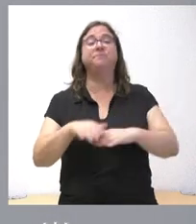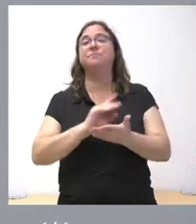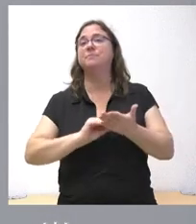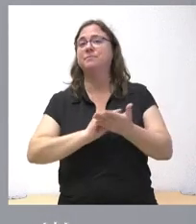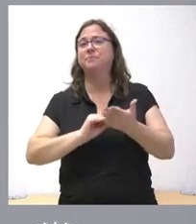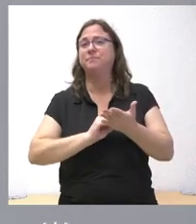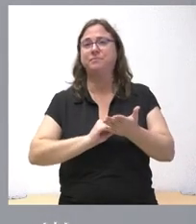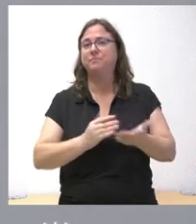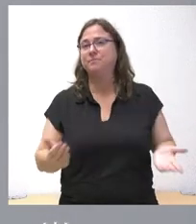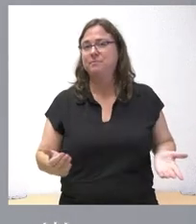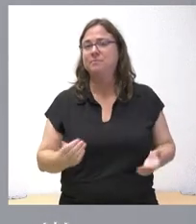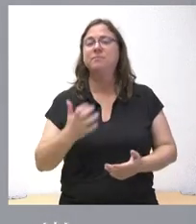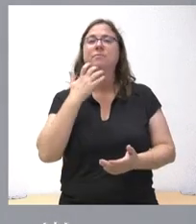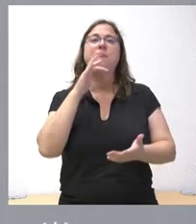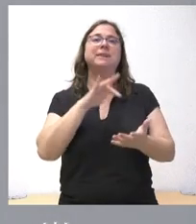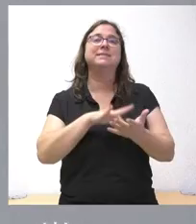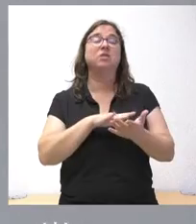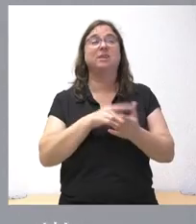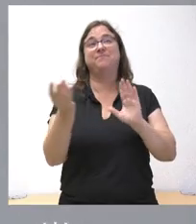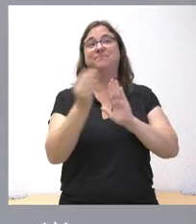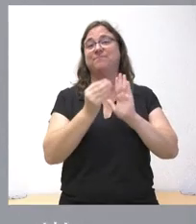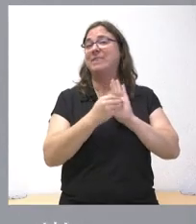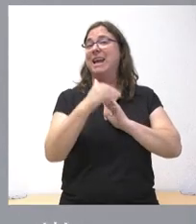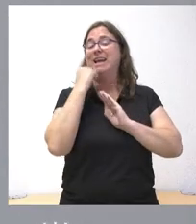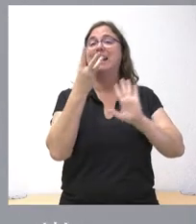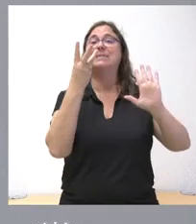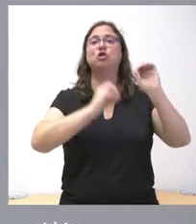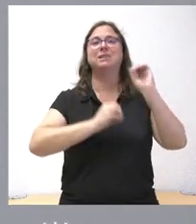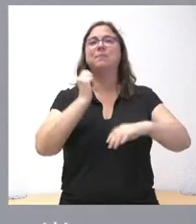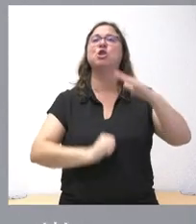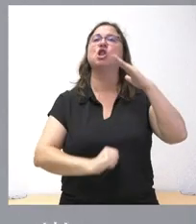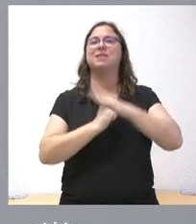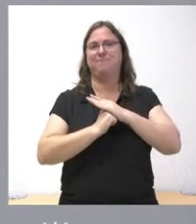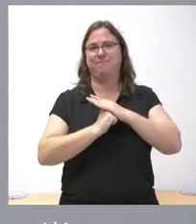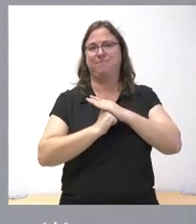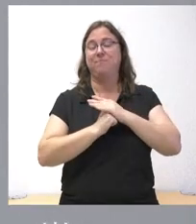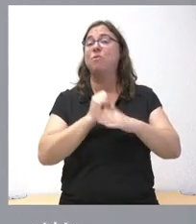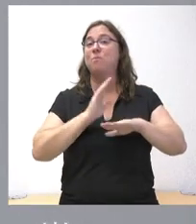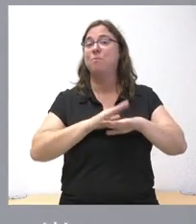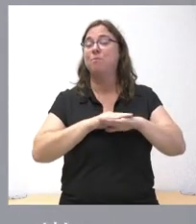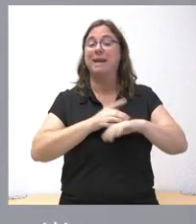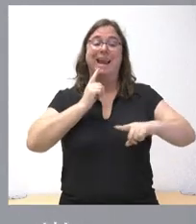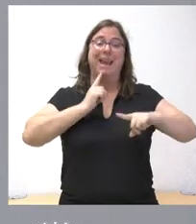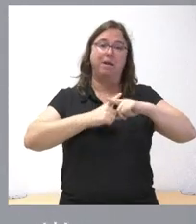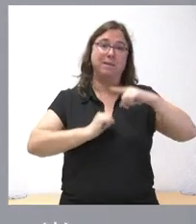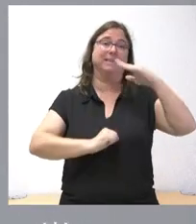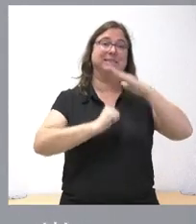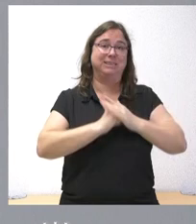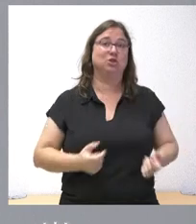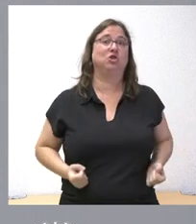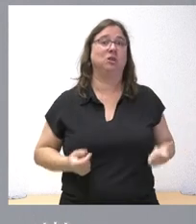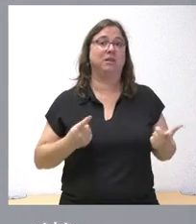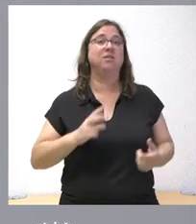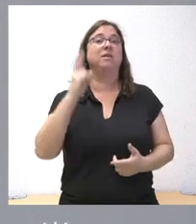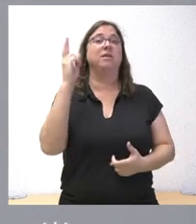se incorpora lo que es el 80% del techo de gasto. ¿Por qué? Porque la mitad del techo de gasto aproximadamente lo configura